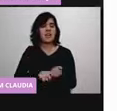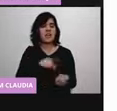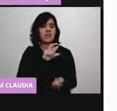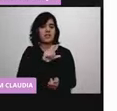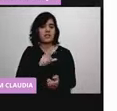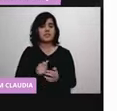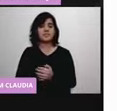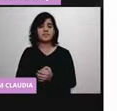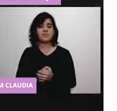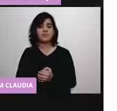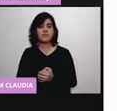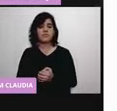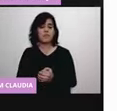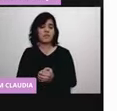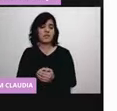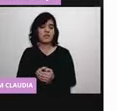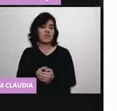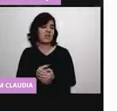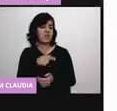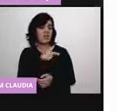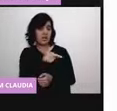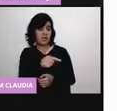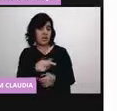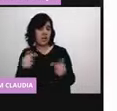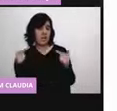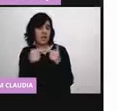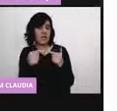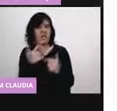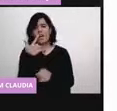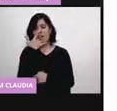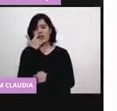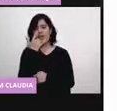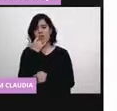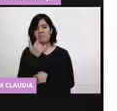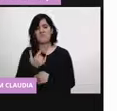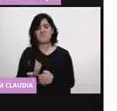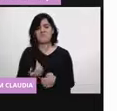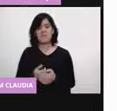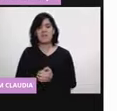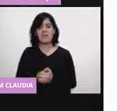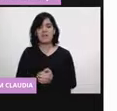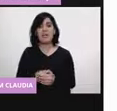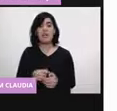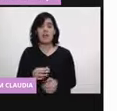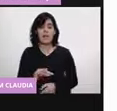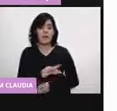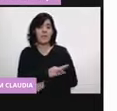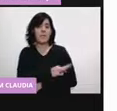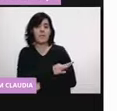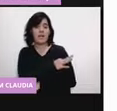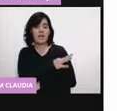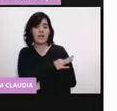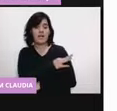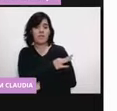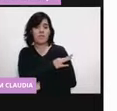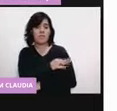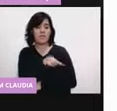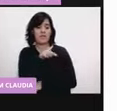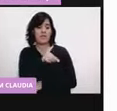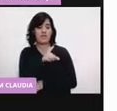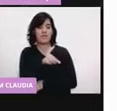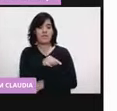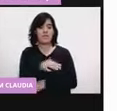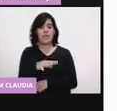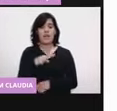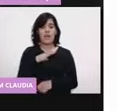Normalmente no hay alergias a esos componentes de la vacuna. Las vacunas que están preparadas en embrión de huevo, y eso